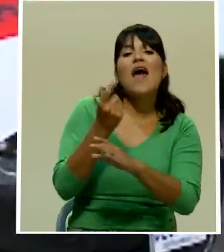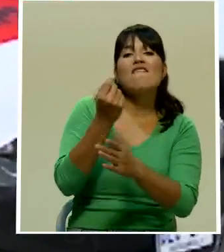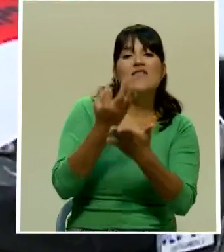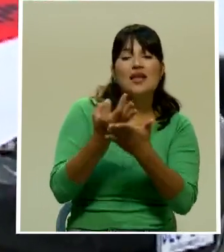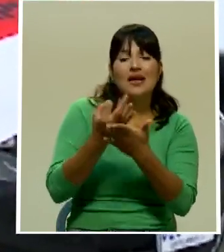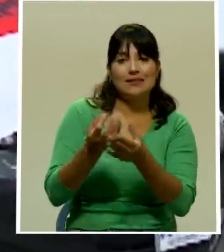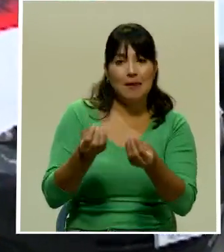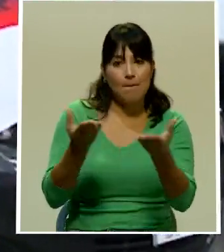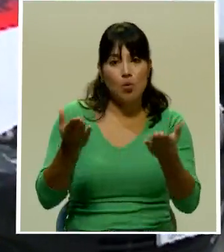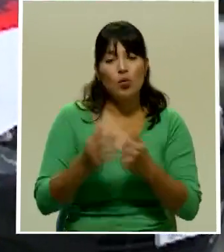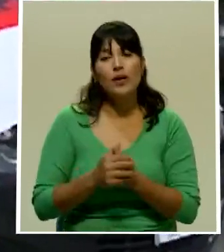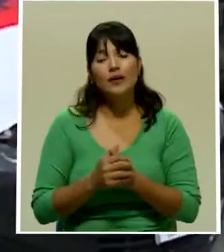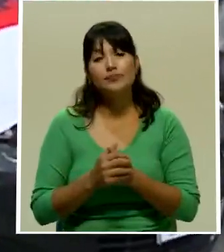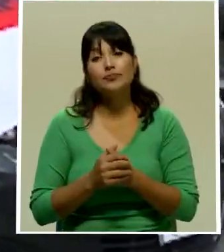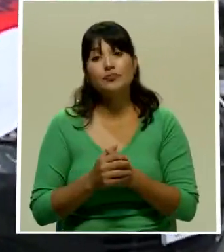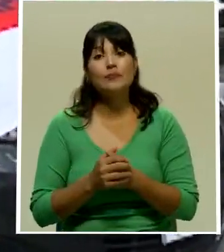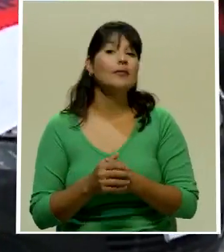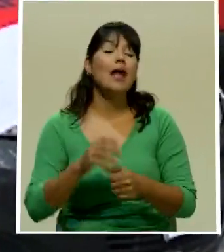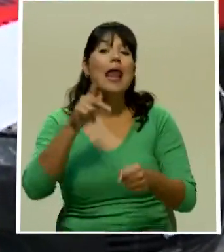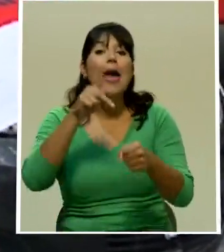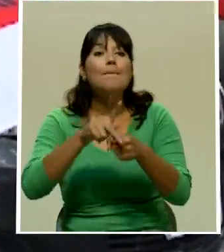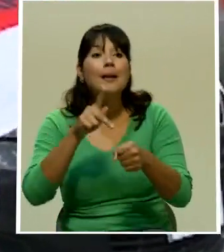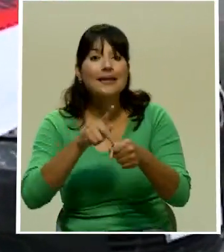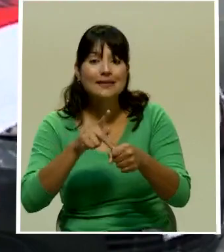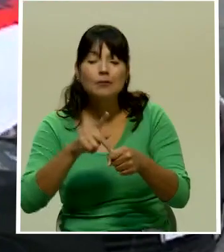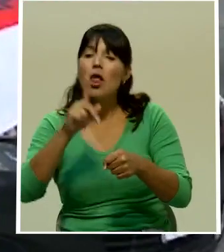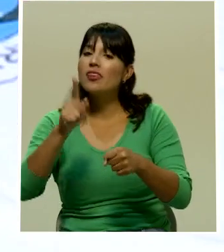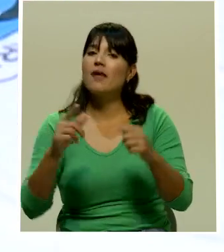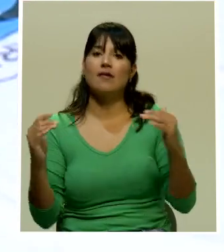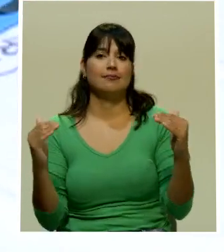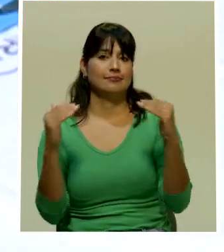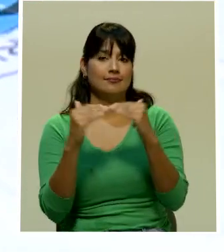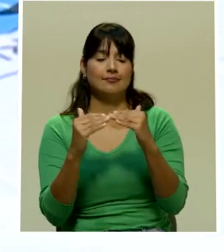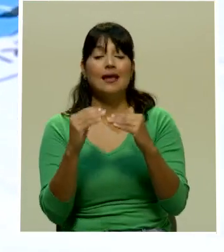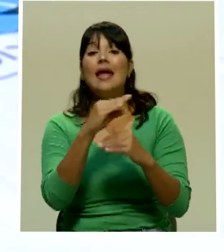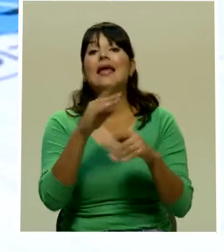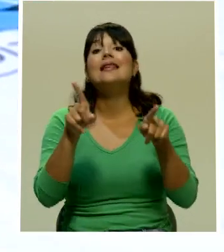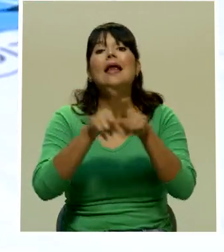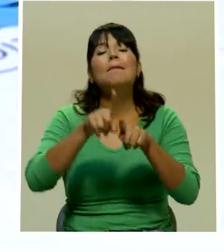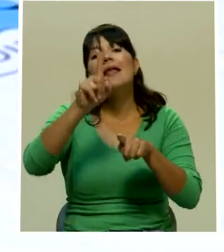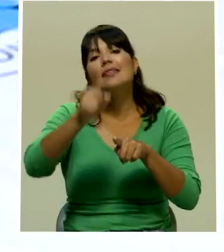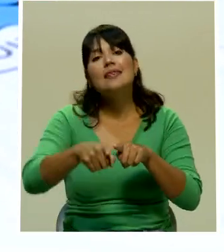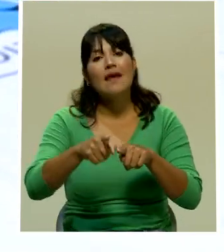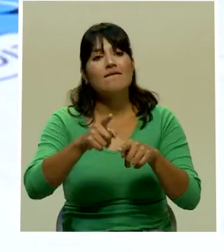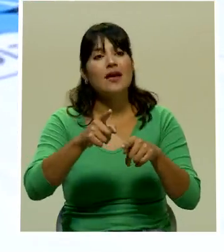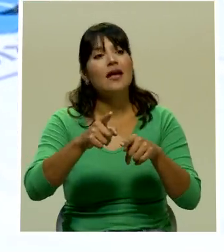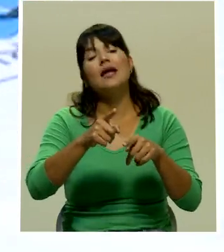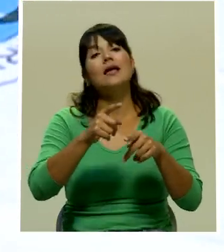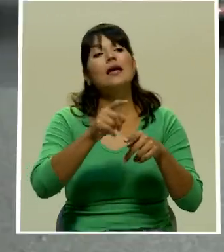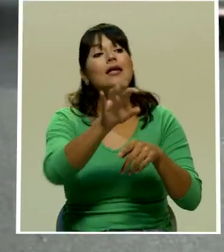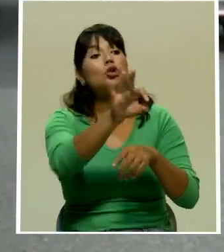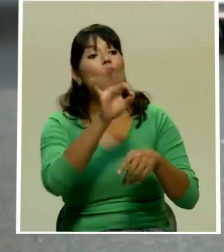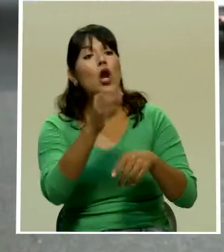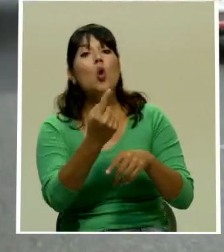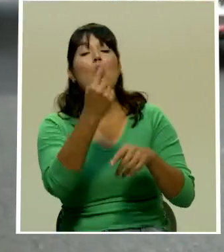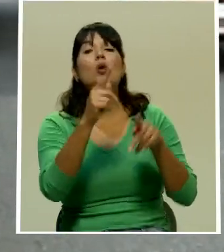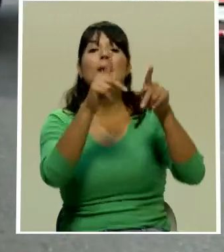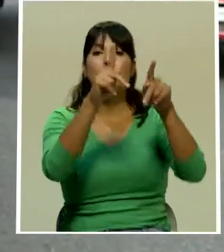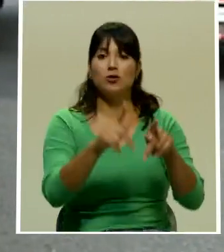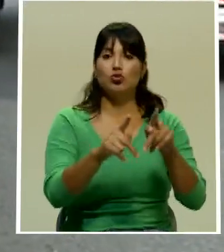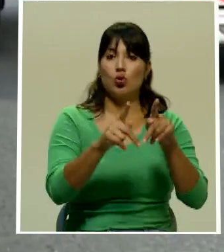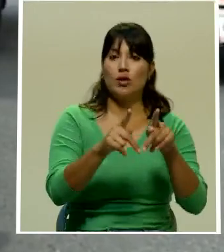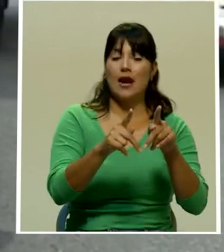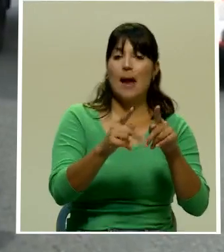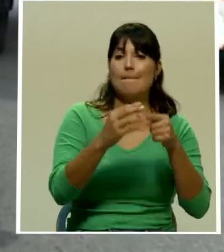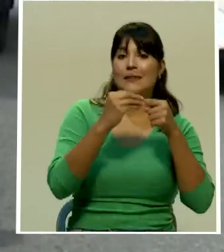participación en el espacio debe ser paritaria además se debe asignar una persona titular y otra suplente en caso de ausencia o